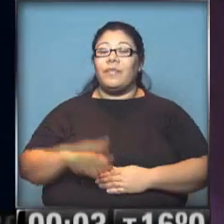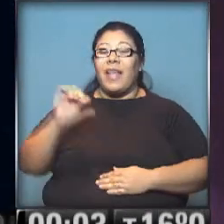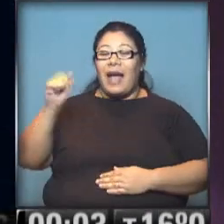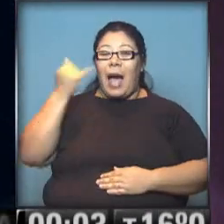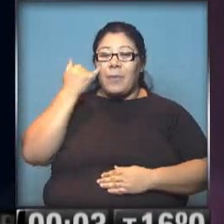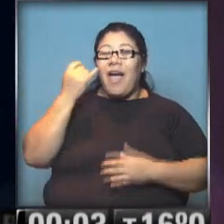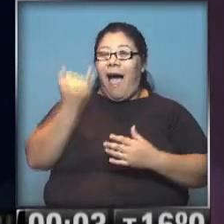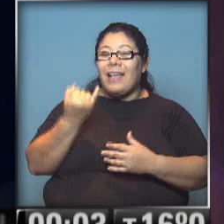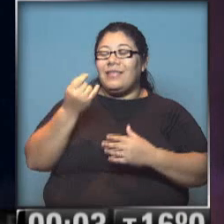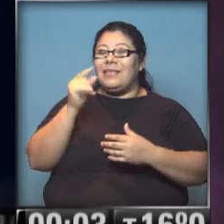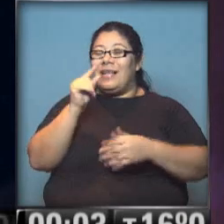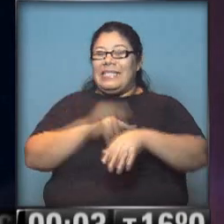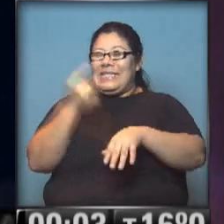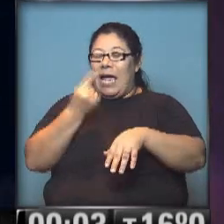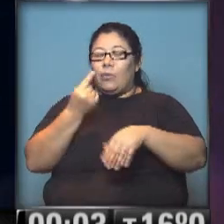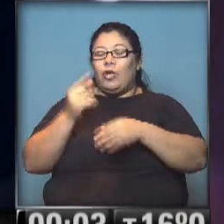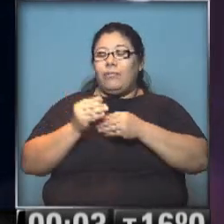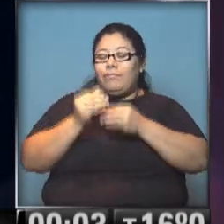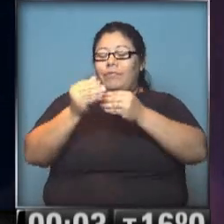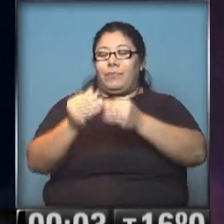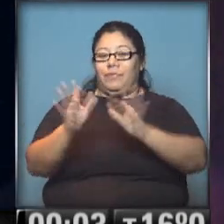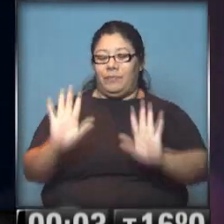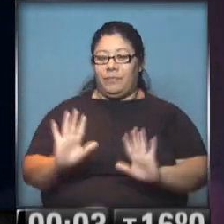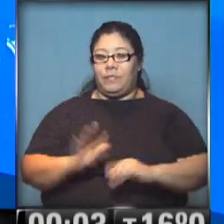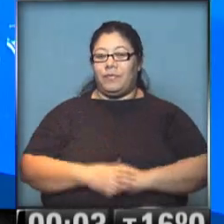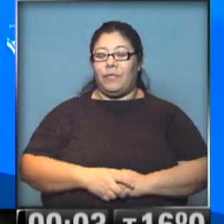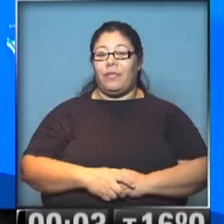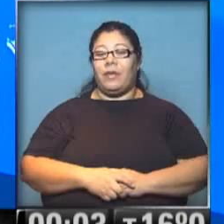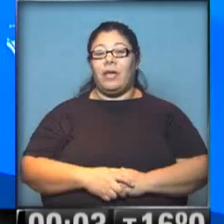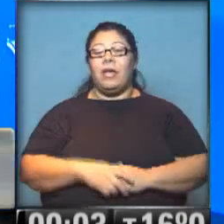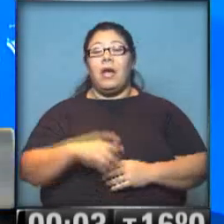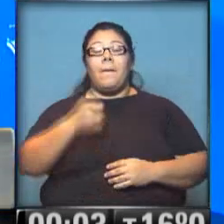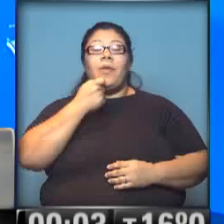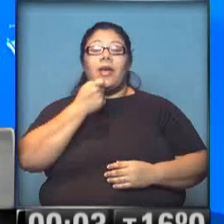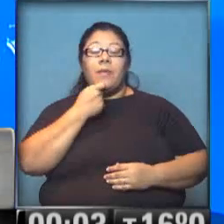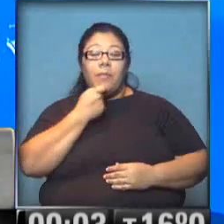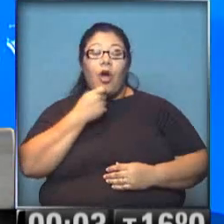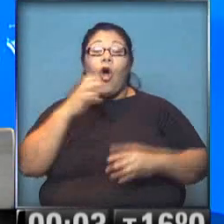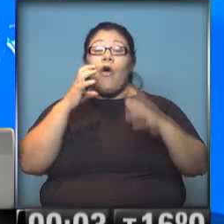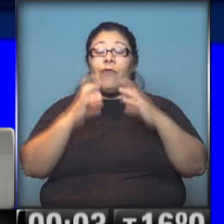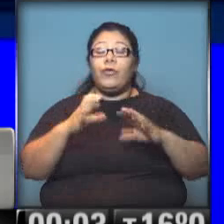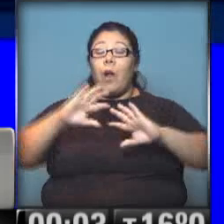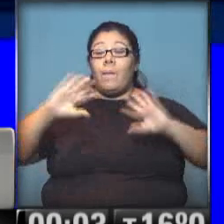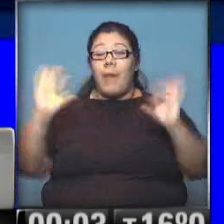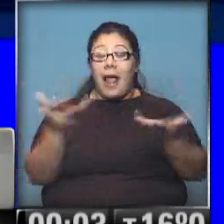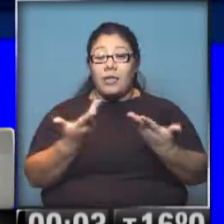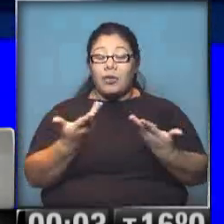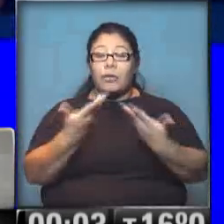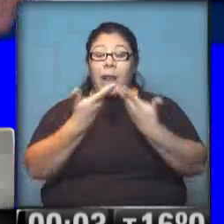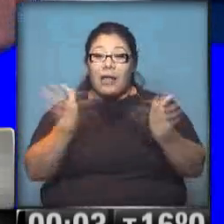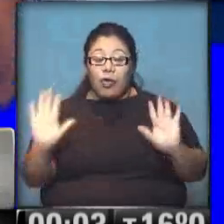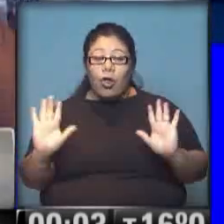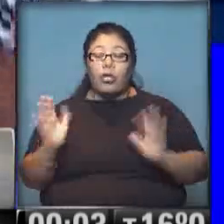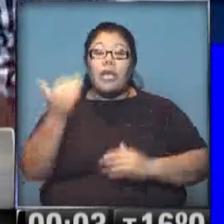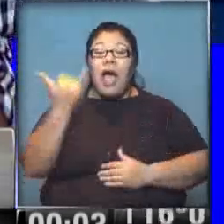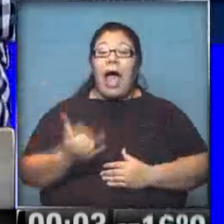unos segundos de delay, pero una vez que empiezas la transmisión, vas para adelante. Claro, vos pensá que Fútbol para Todos, por ejemplo, te da este servicio, pero montas una estructura grande para